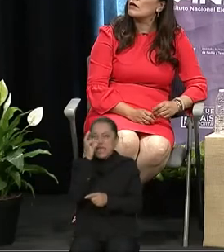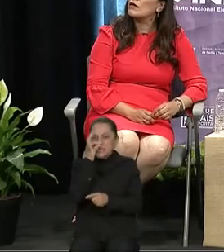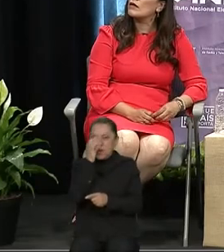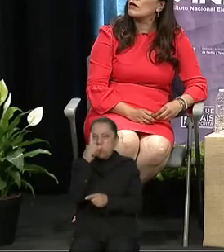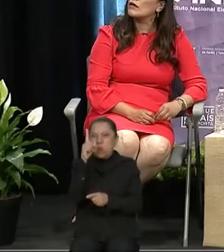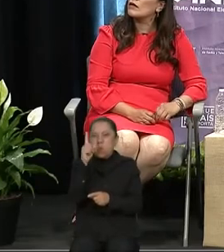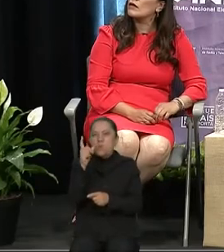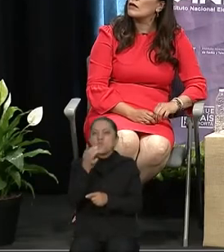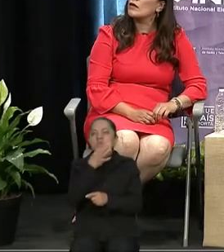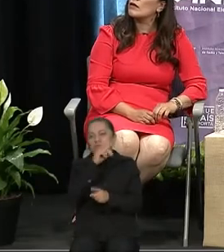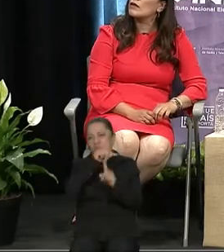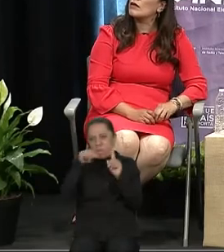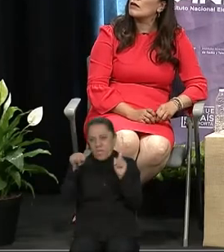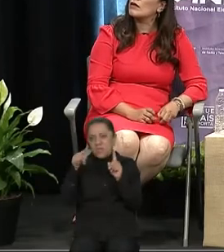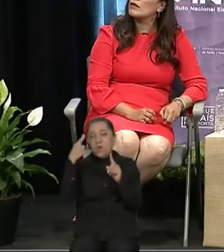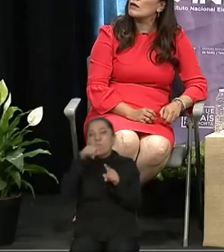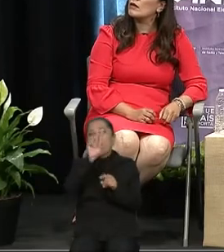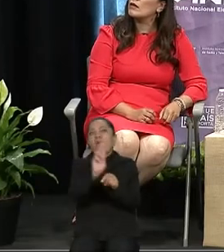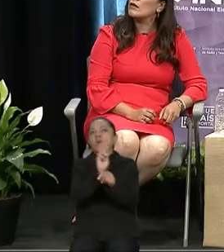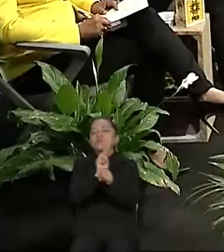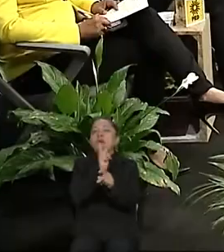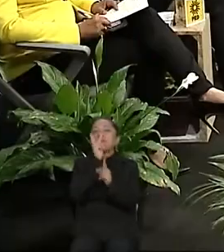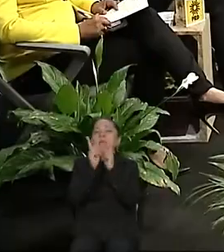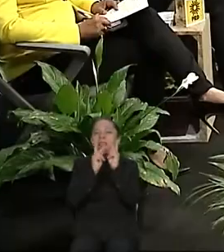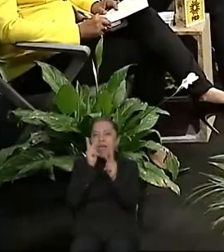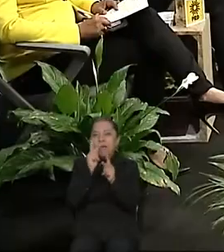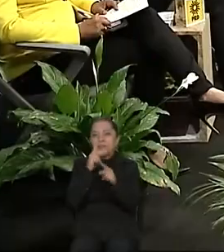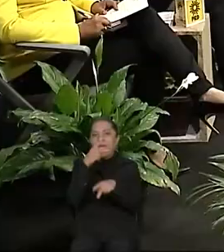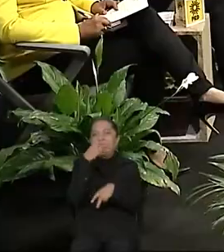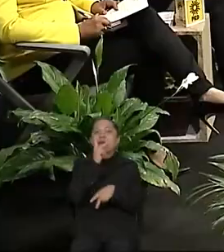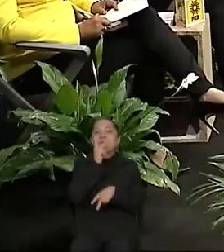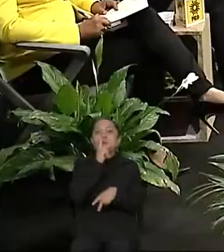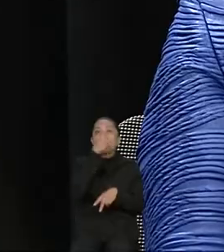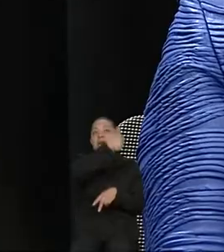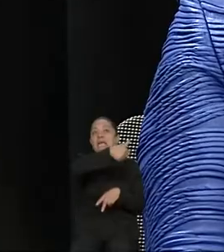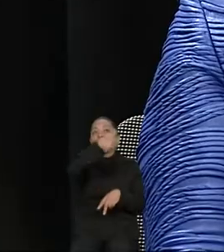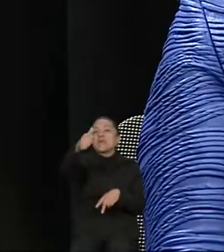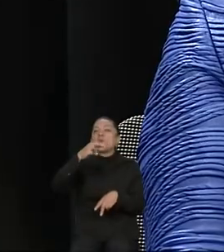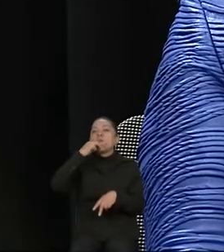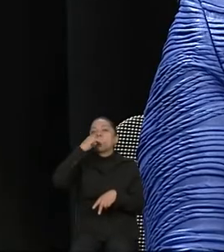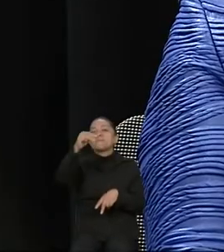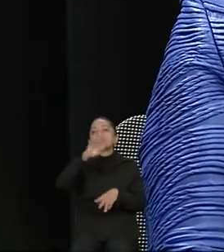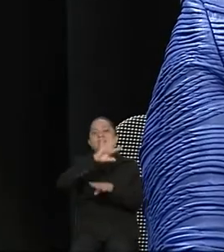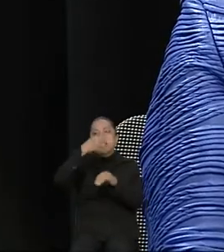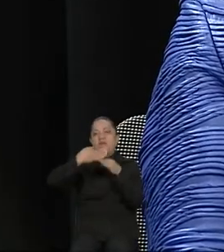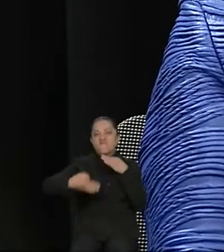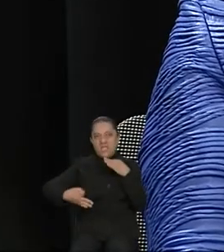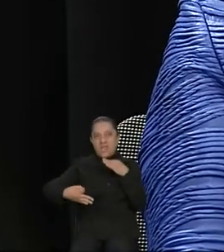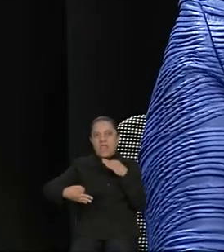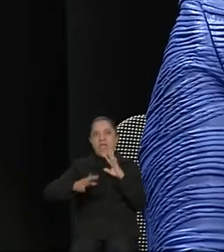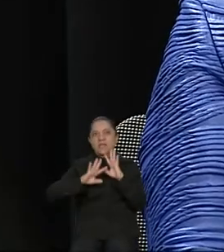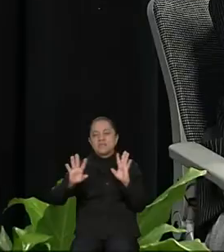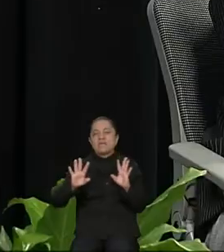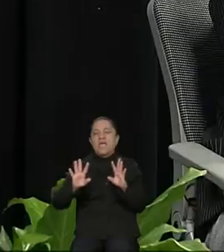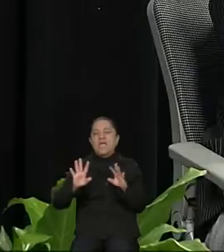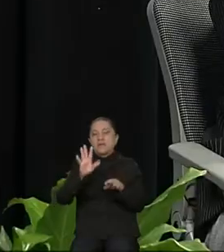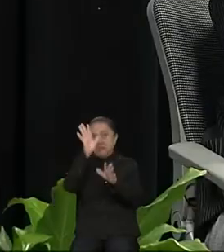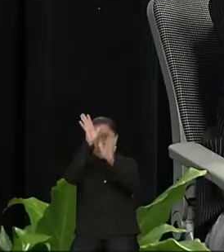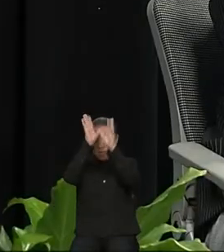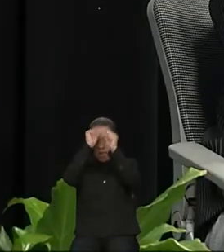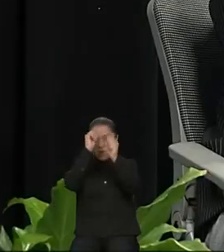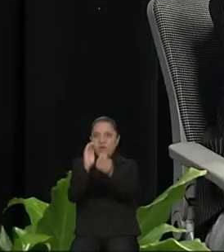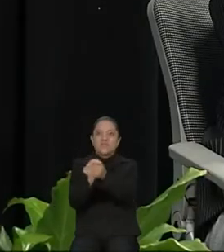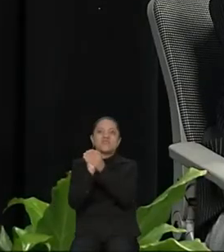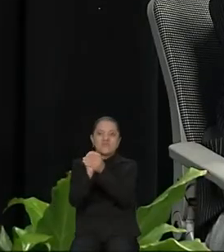hacer uso de la palabra y dar así su mensaje final. Comentarles que, de acuerdo al sorteo,